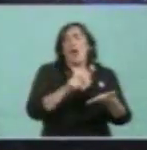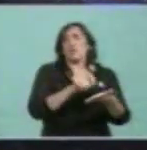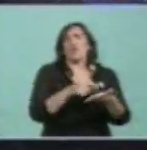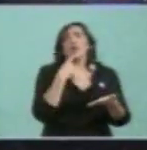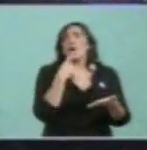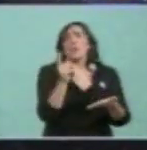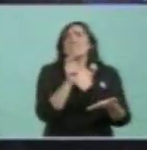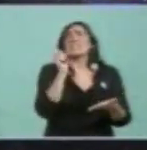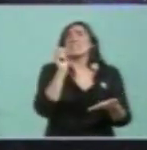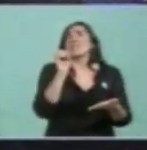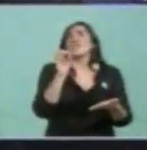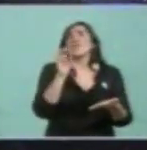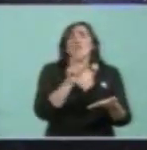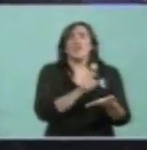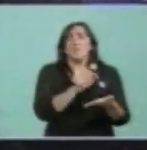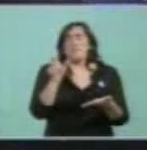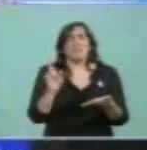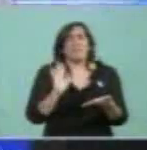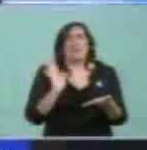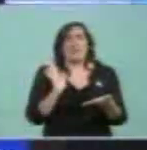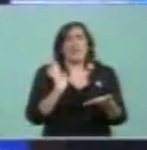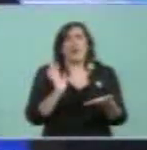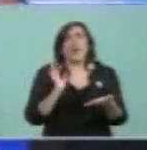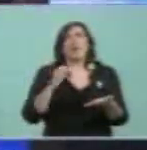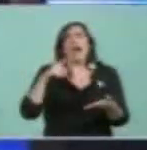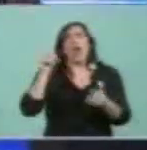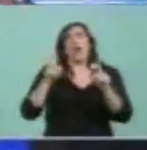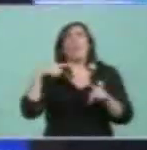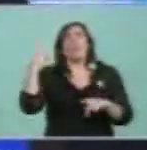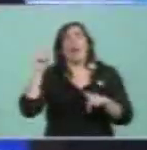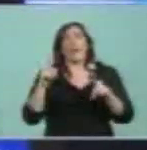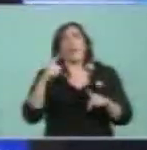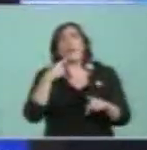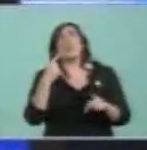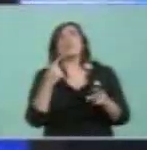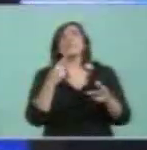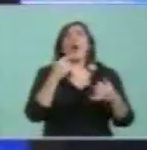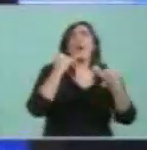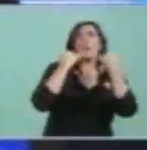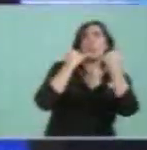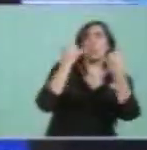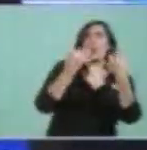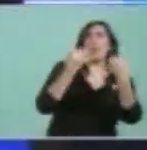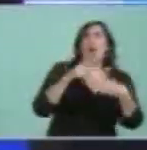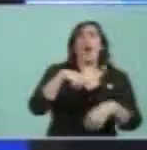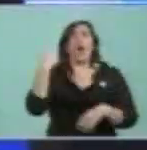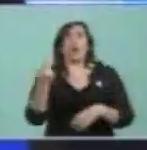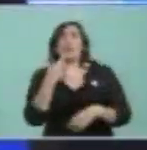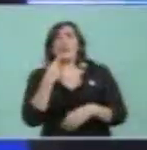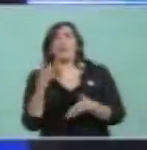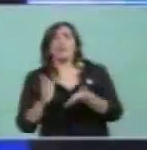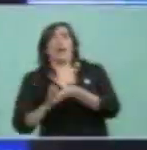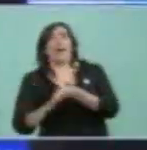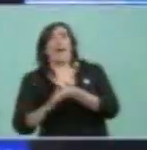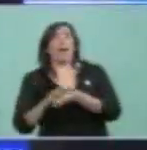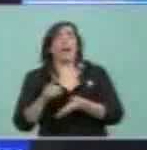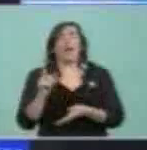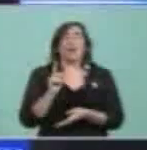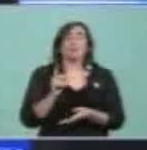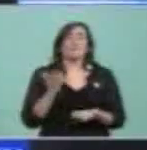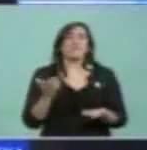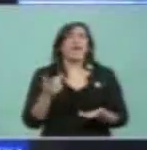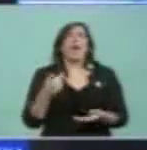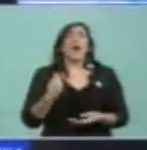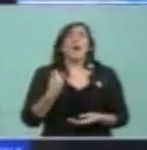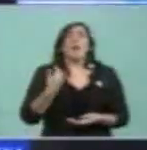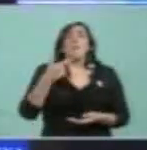no voy a hacer menciones de ellos porque seguramente nos van a dividir, algunos van a chiflar, otros van a aplaudir, pero que eran muy buenos autores intelectuales. Pero la patria